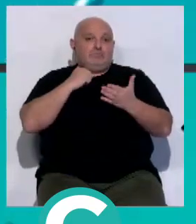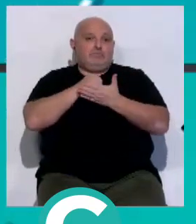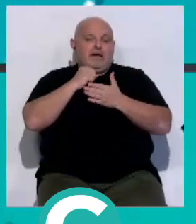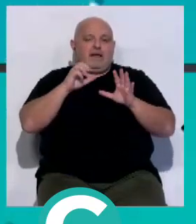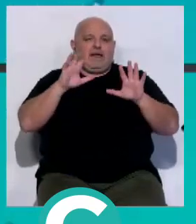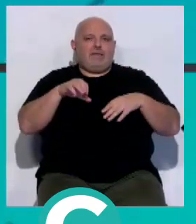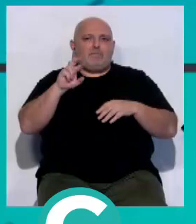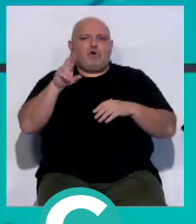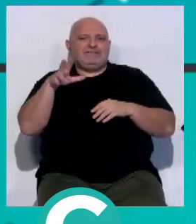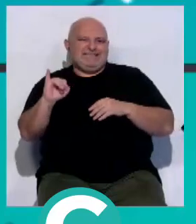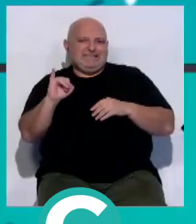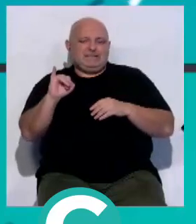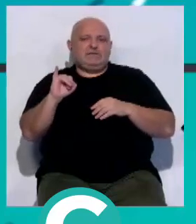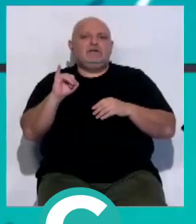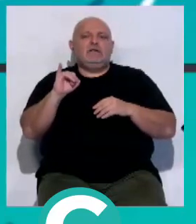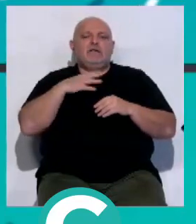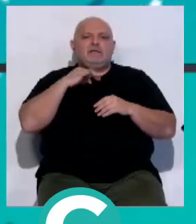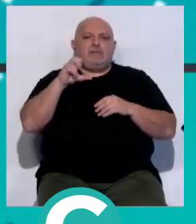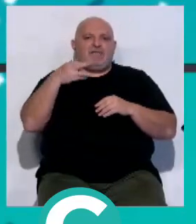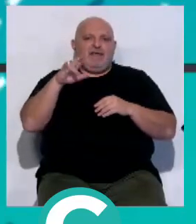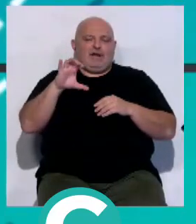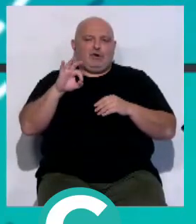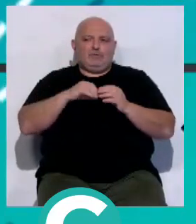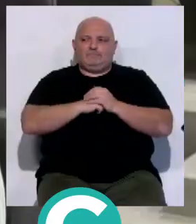Cádiz por sí, encabezada por Ismael Beiro.